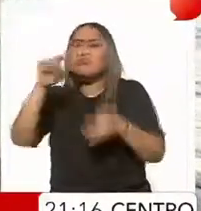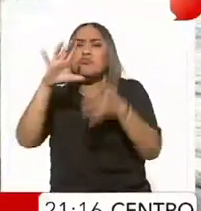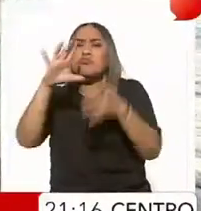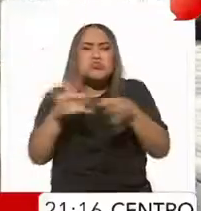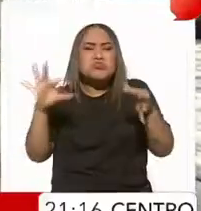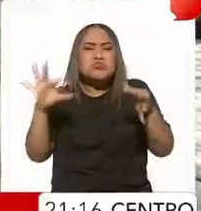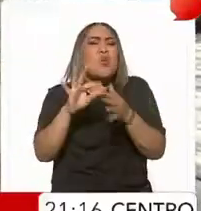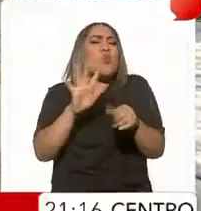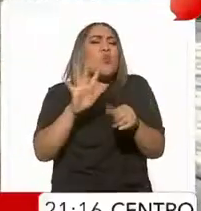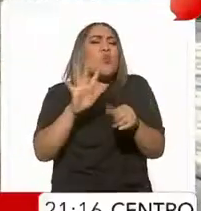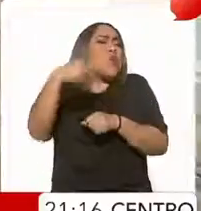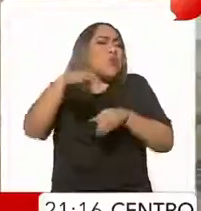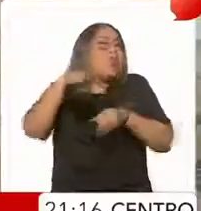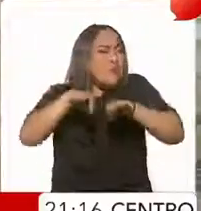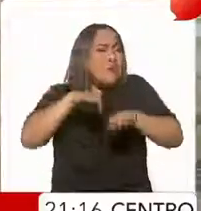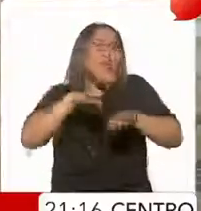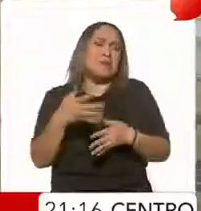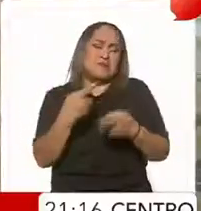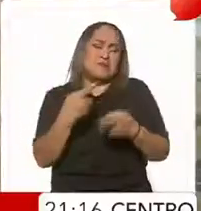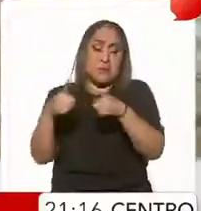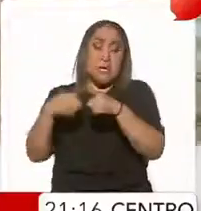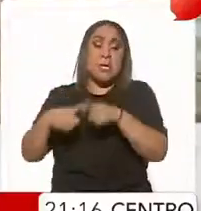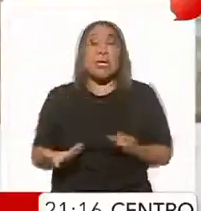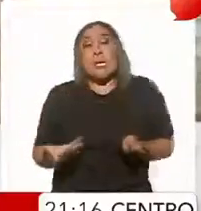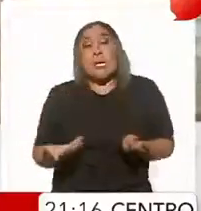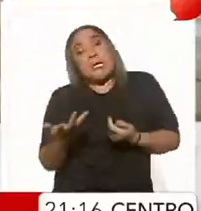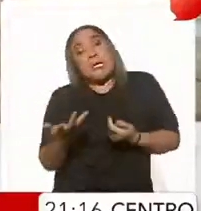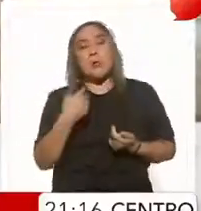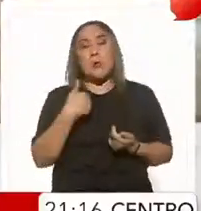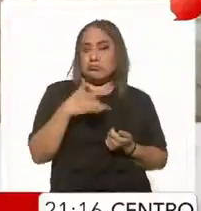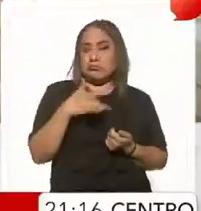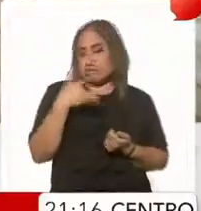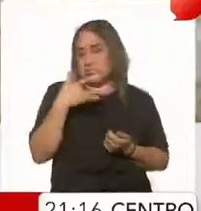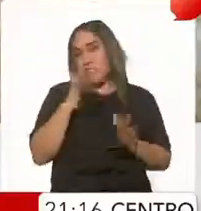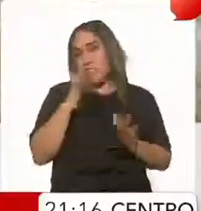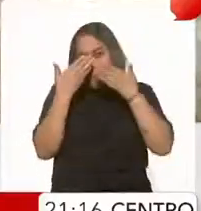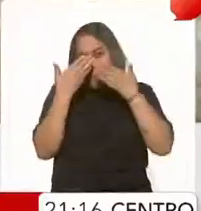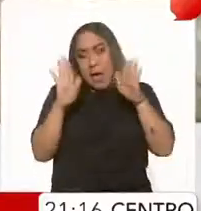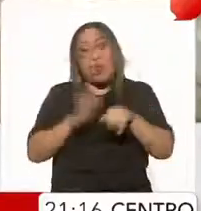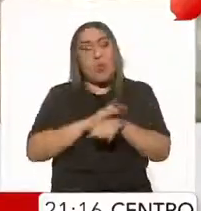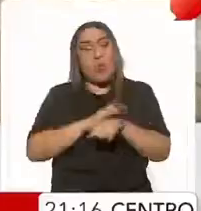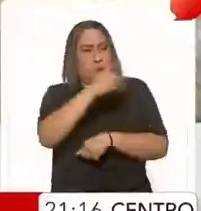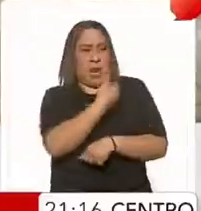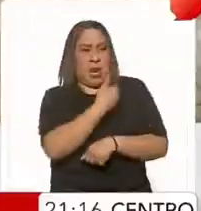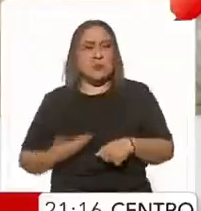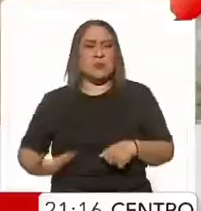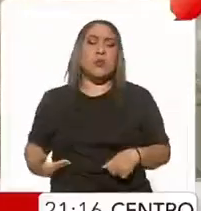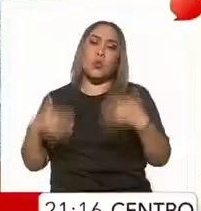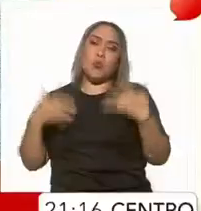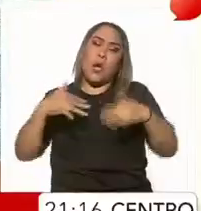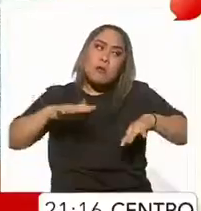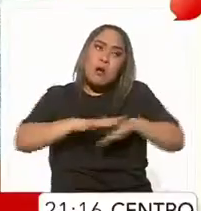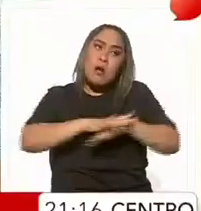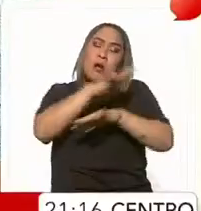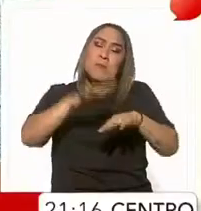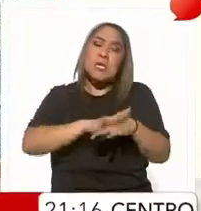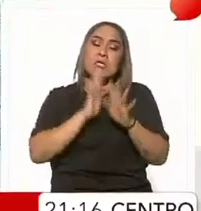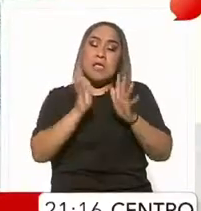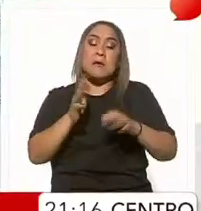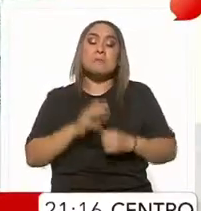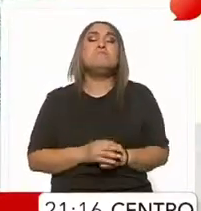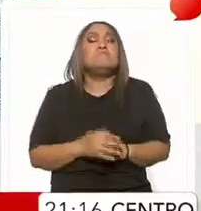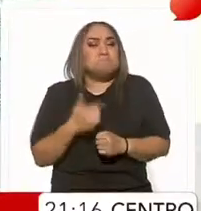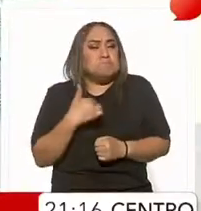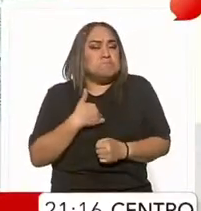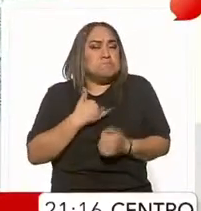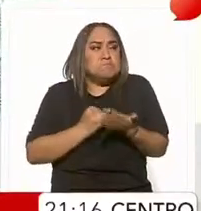algunos partidos. Yo siento que sí porque nuestro presidente ha hecho muchos cambios. Tengo una definición